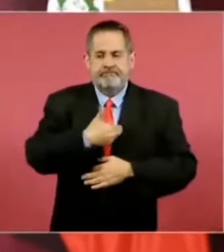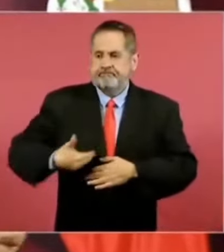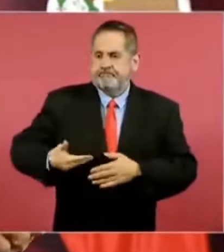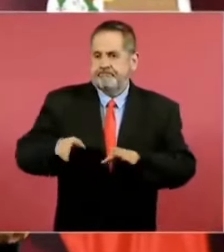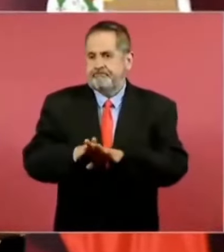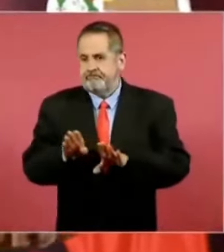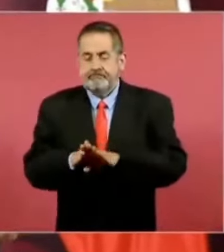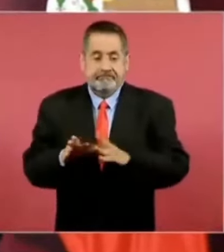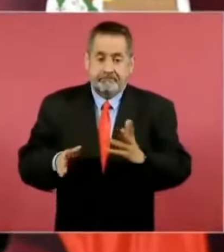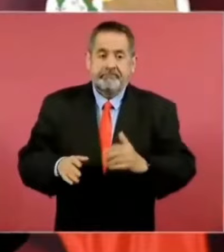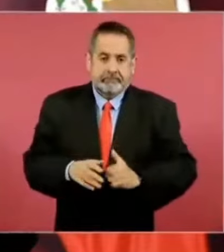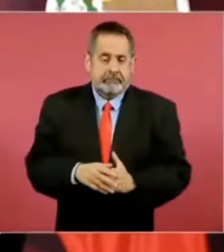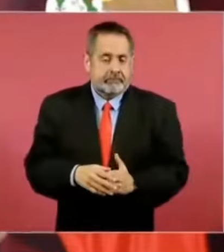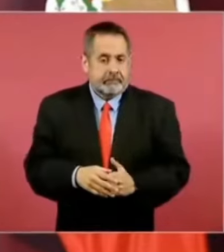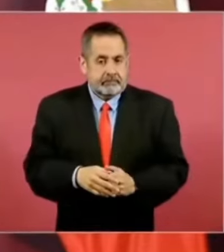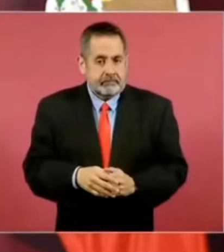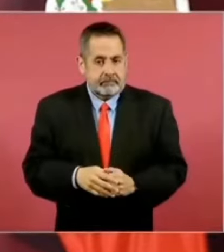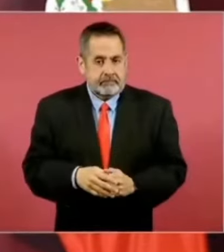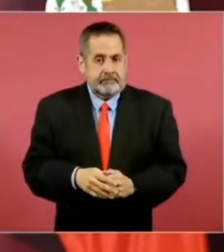¿Cómo